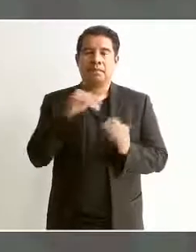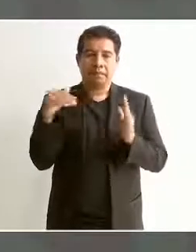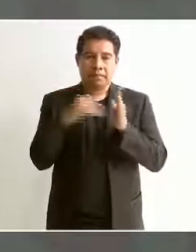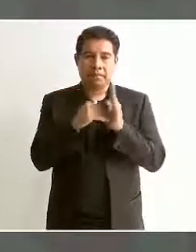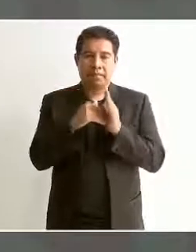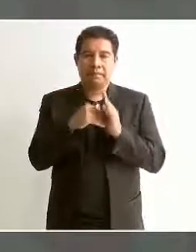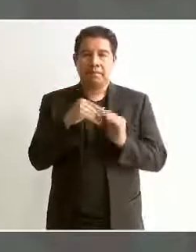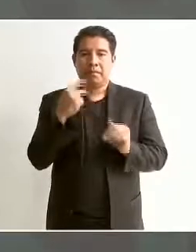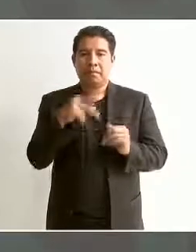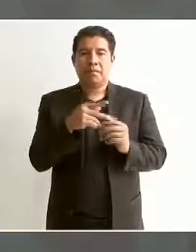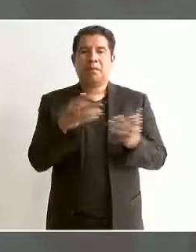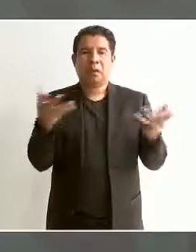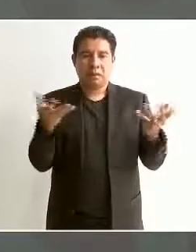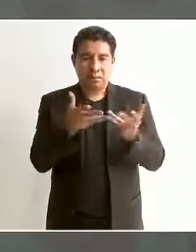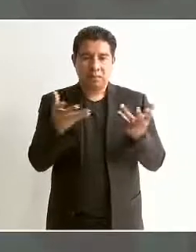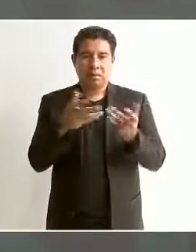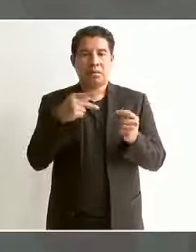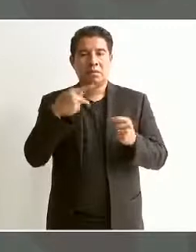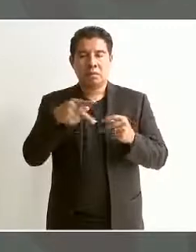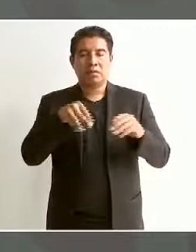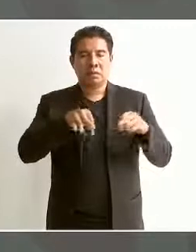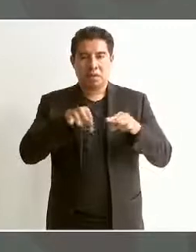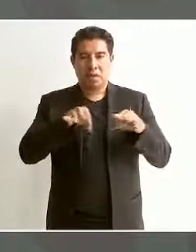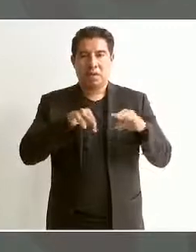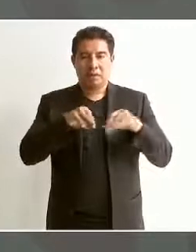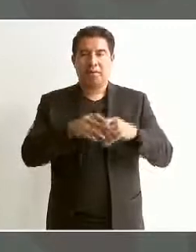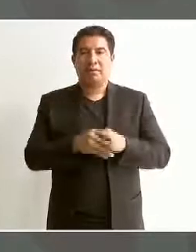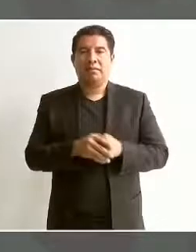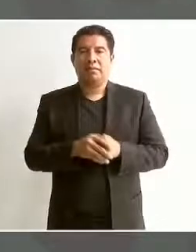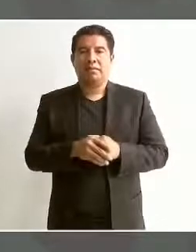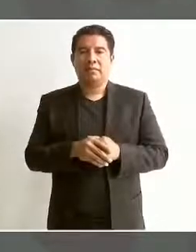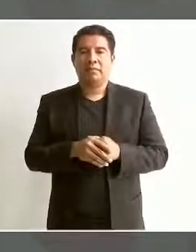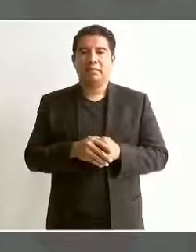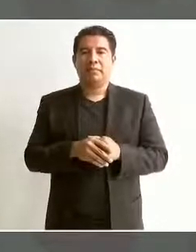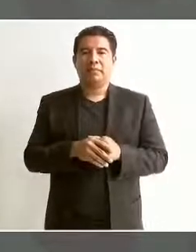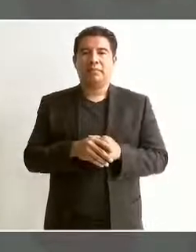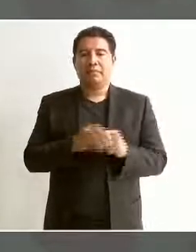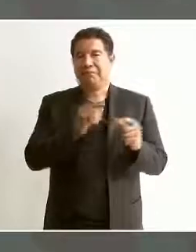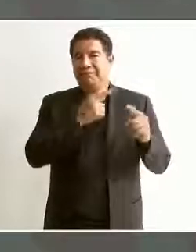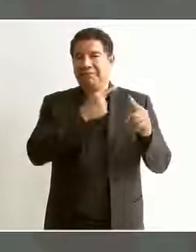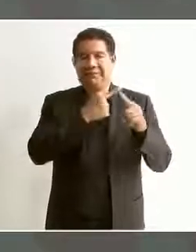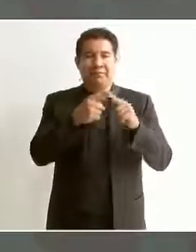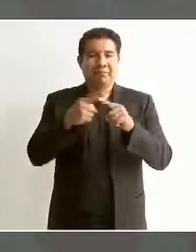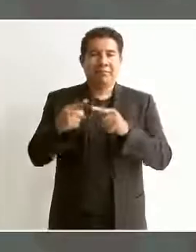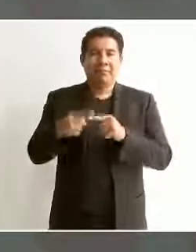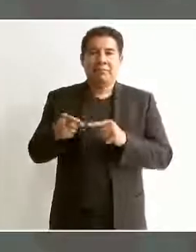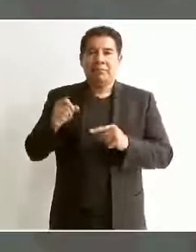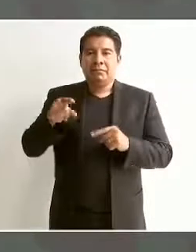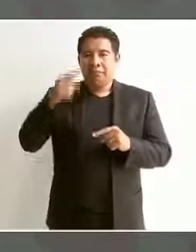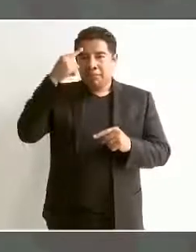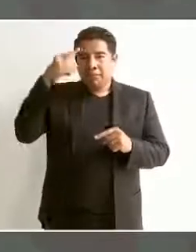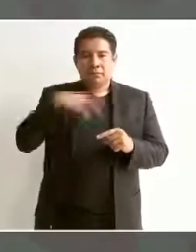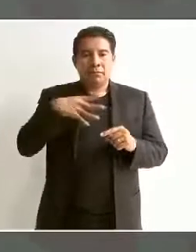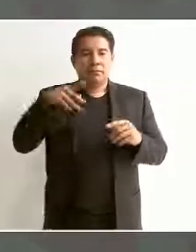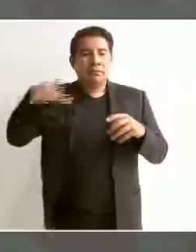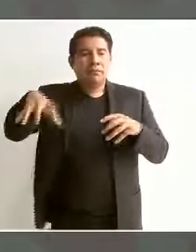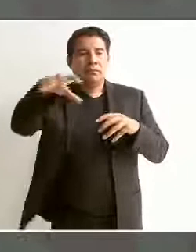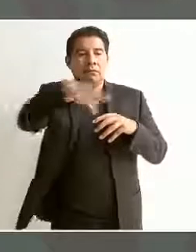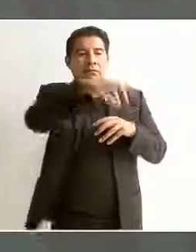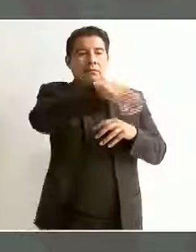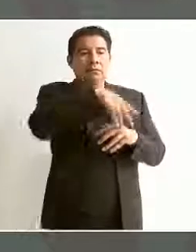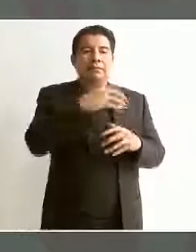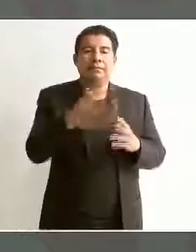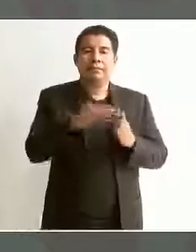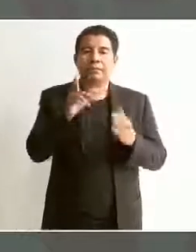operativos. ¿Cuántos cuarteles llegó a tener la Policía